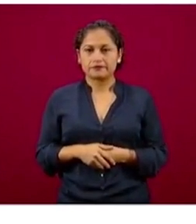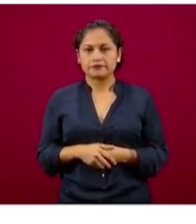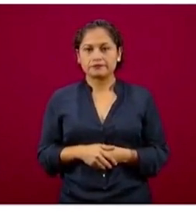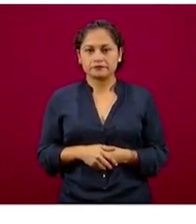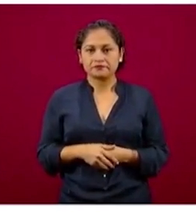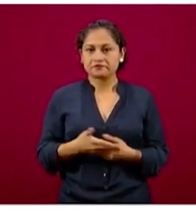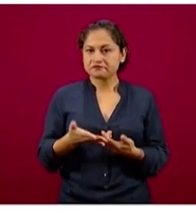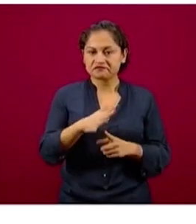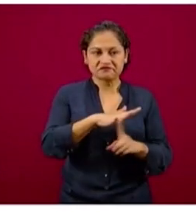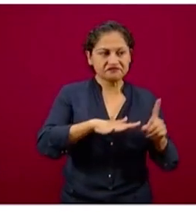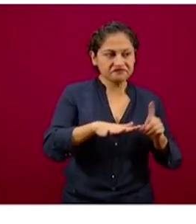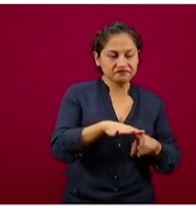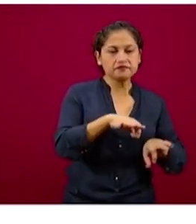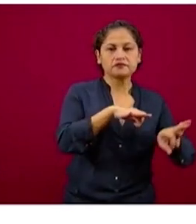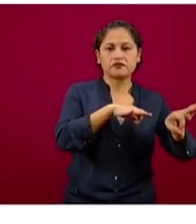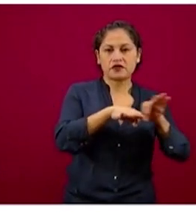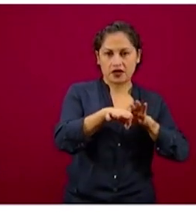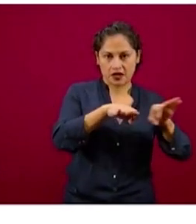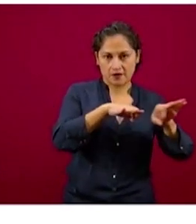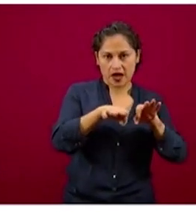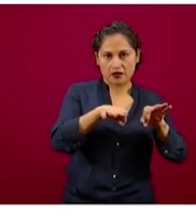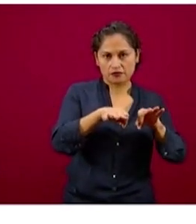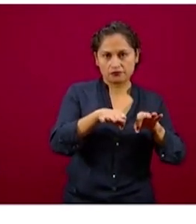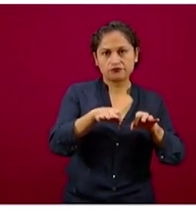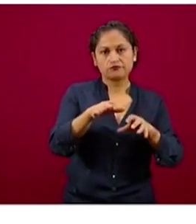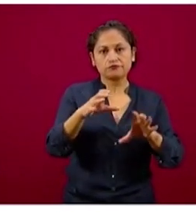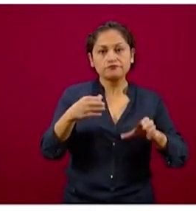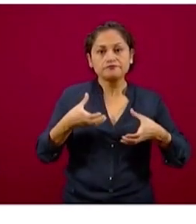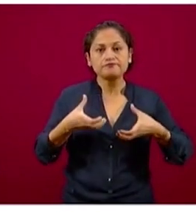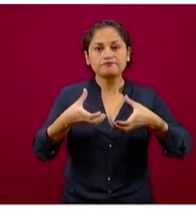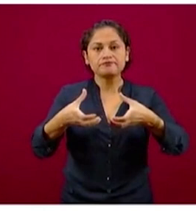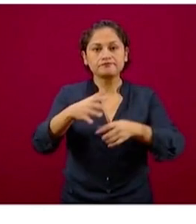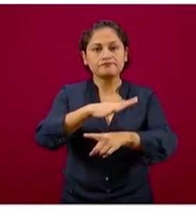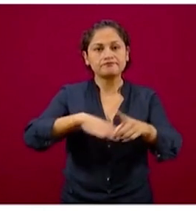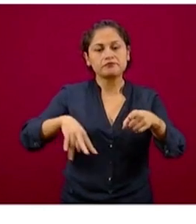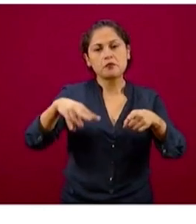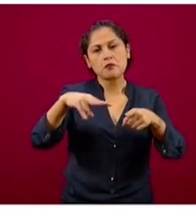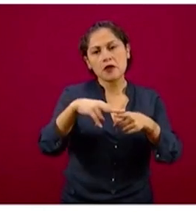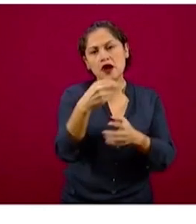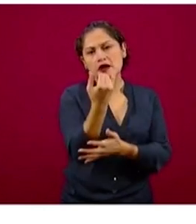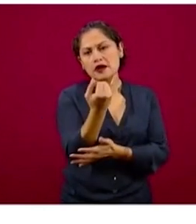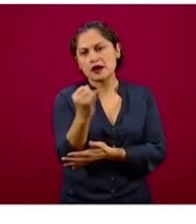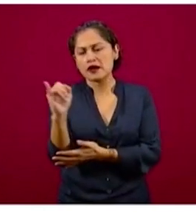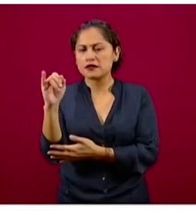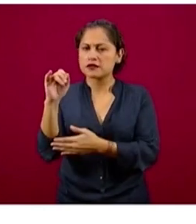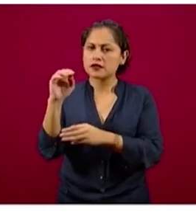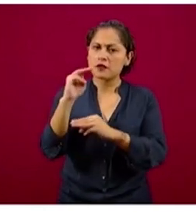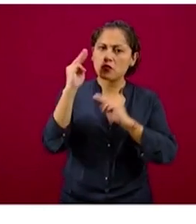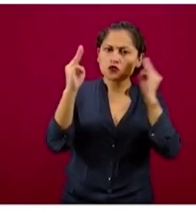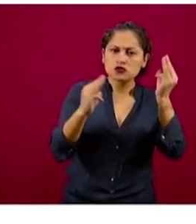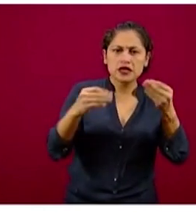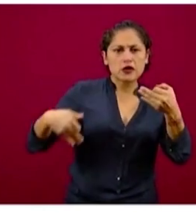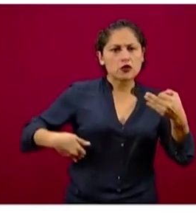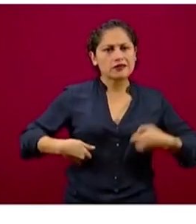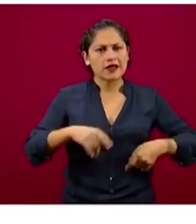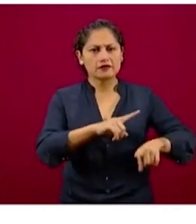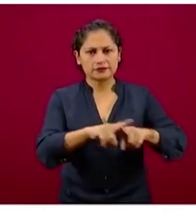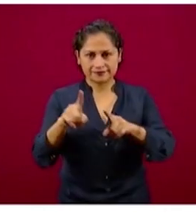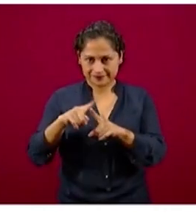laborales, el espacio público, parques, jardines, museos, teatros, etcétera,